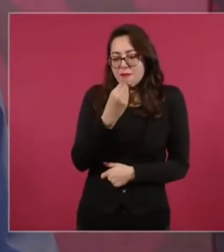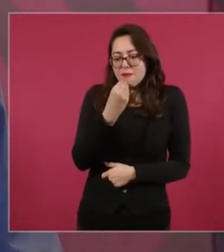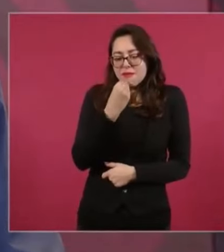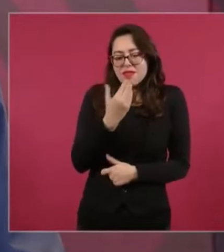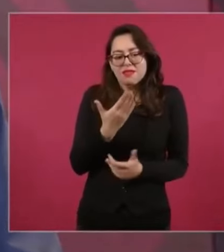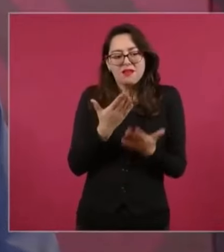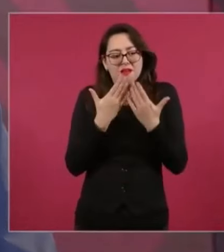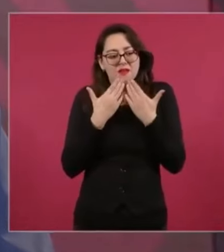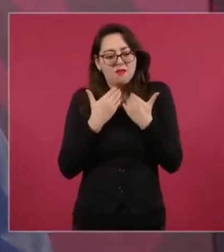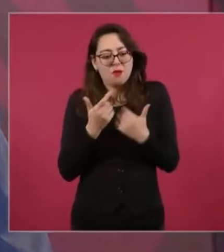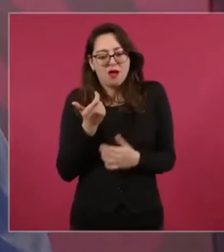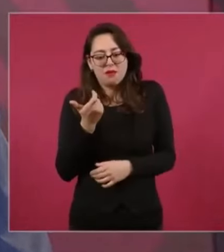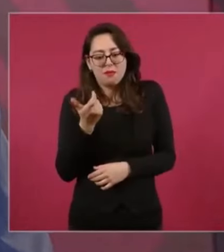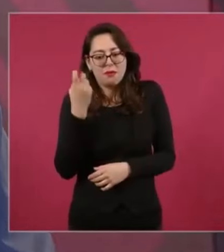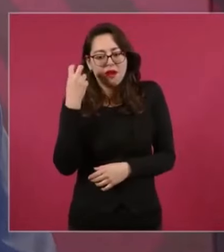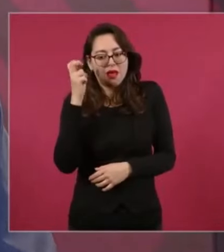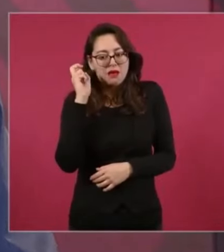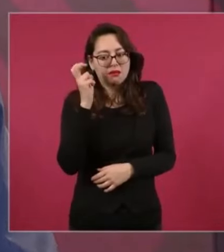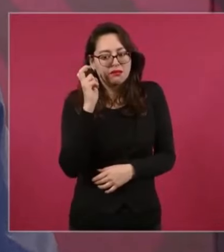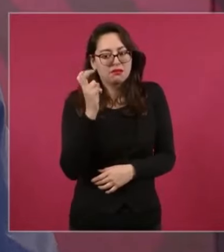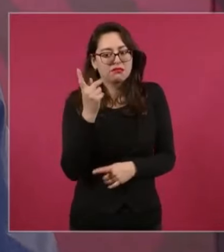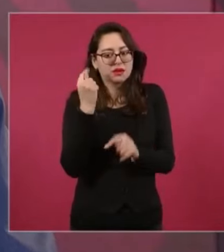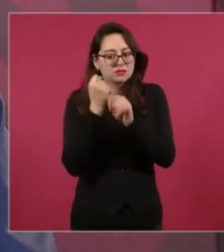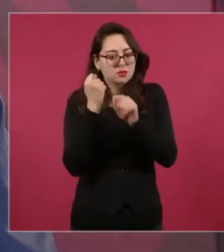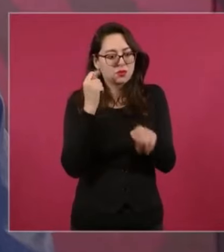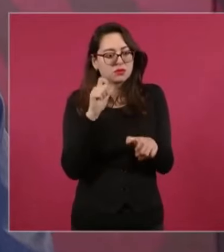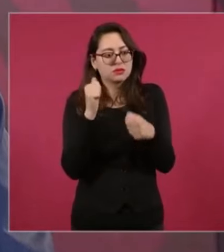para el transporte, para lo básico.